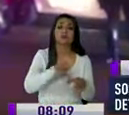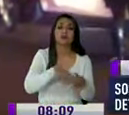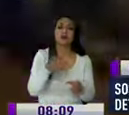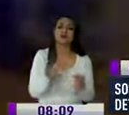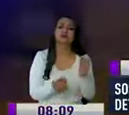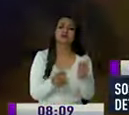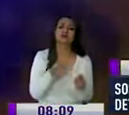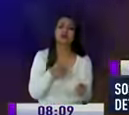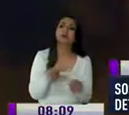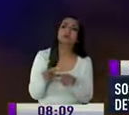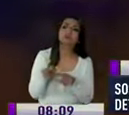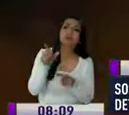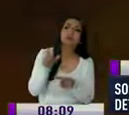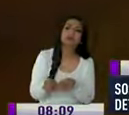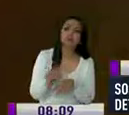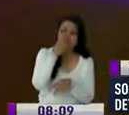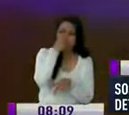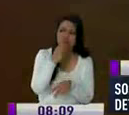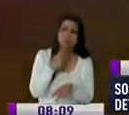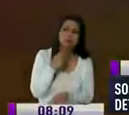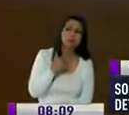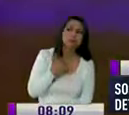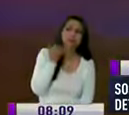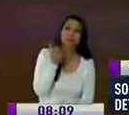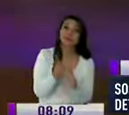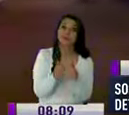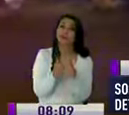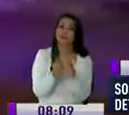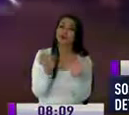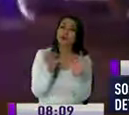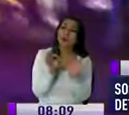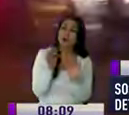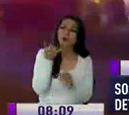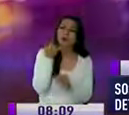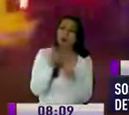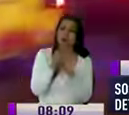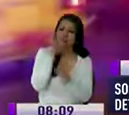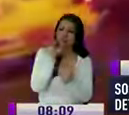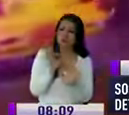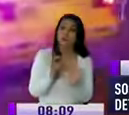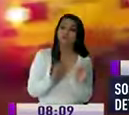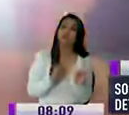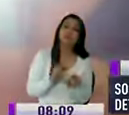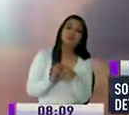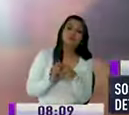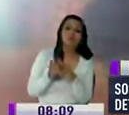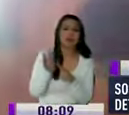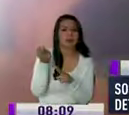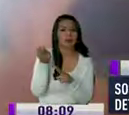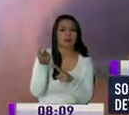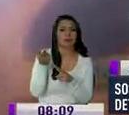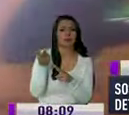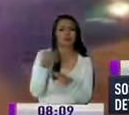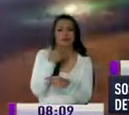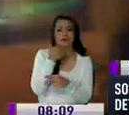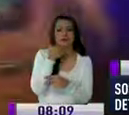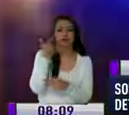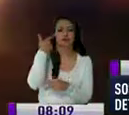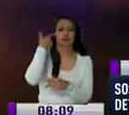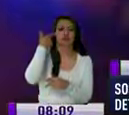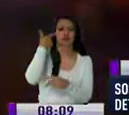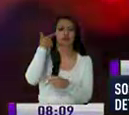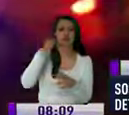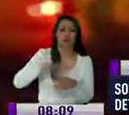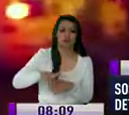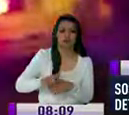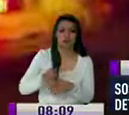a personas que transitan exponiendo su celular o cargando un teléfono de alta gama. Elementos de la policía estudiaron las denuncias,